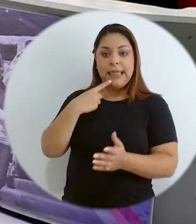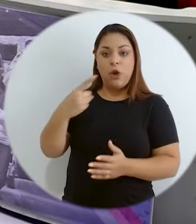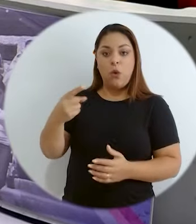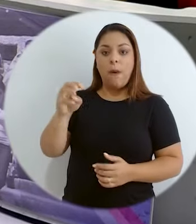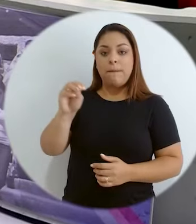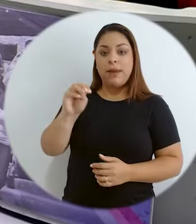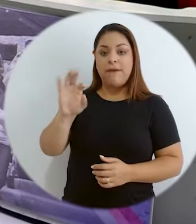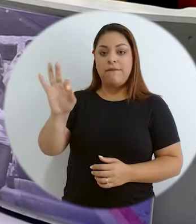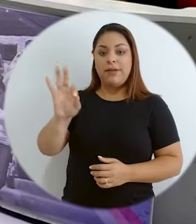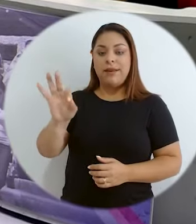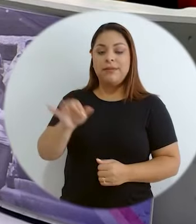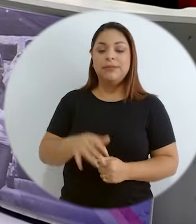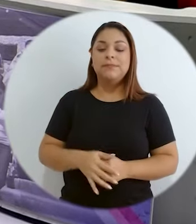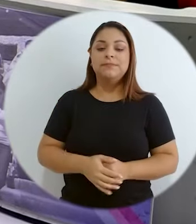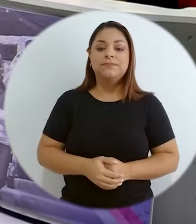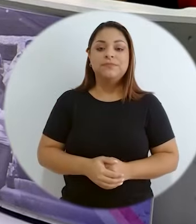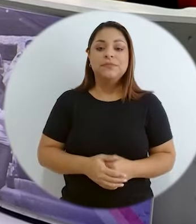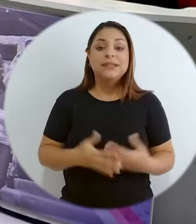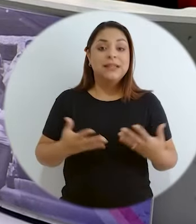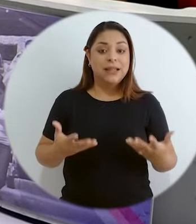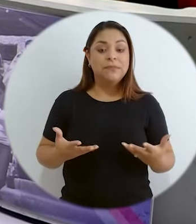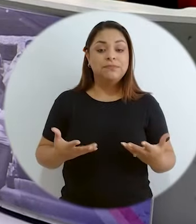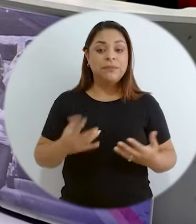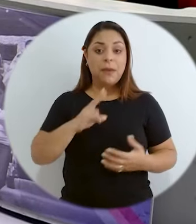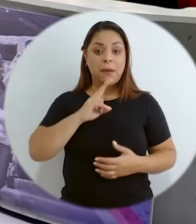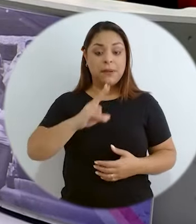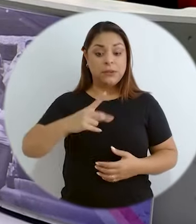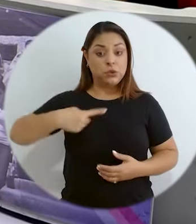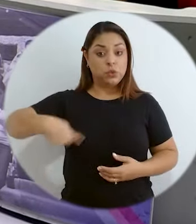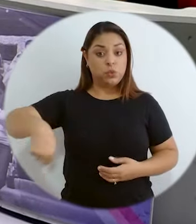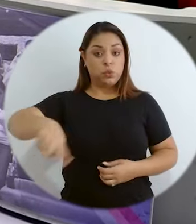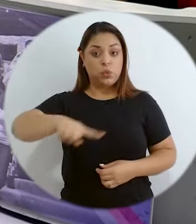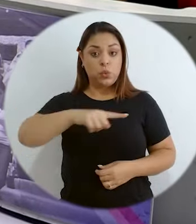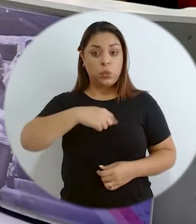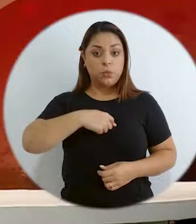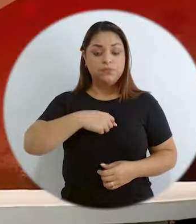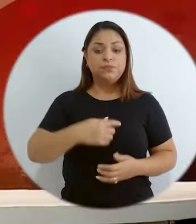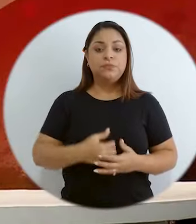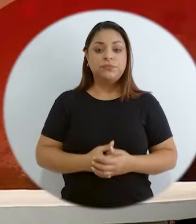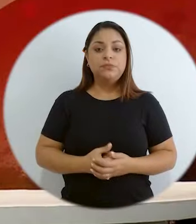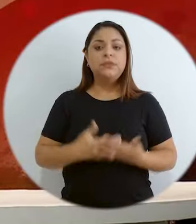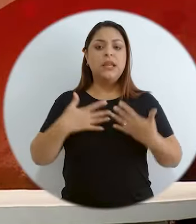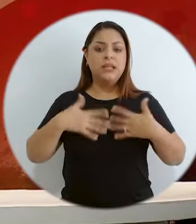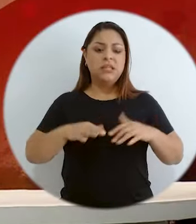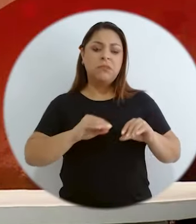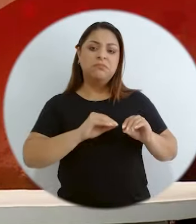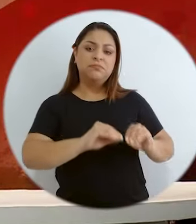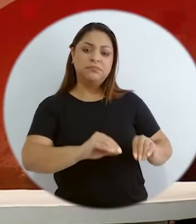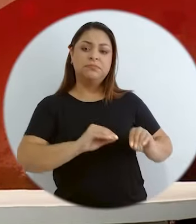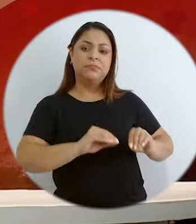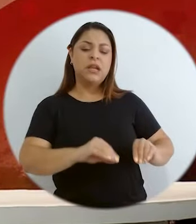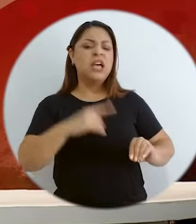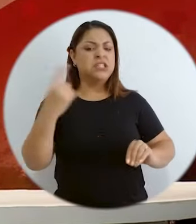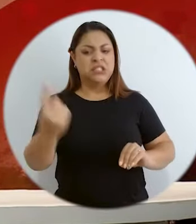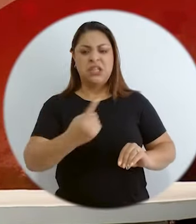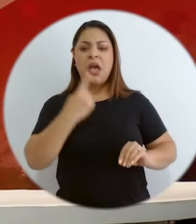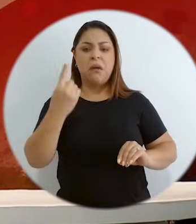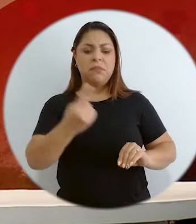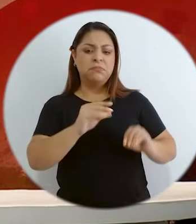el sentido de que nosotros hemos enseñado siempre